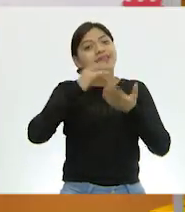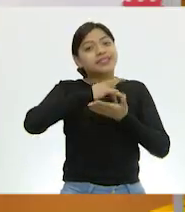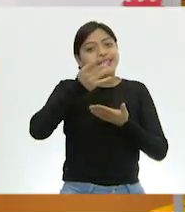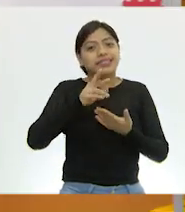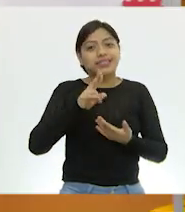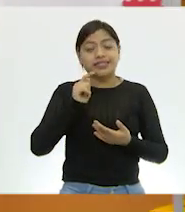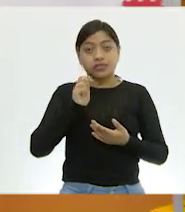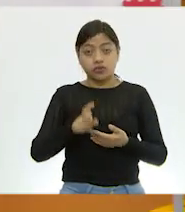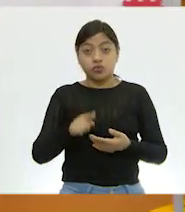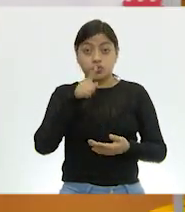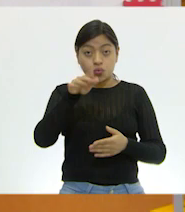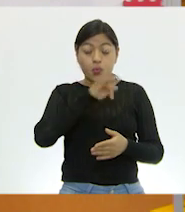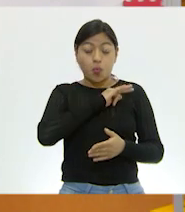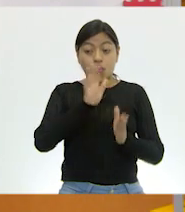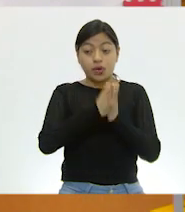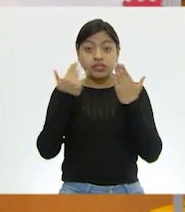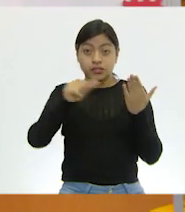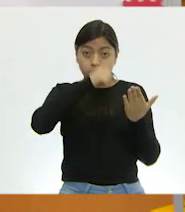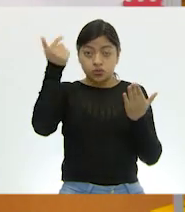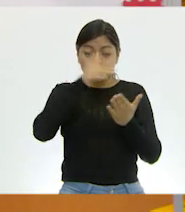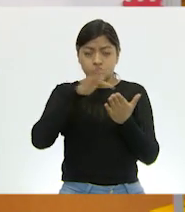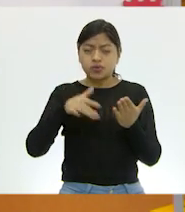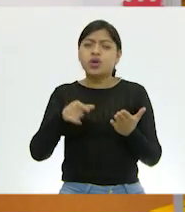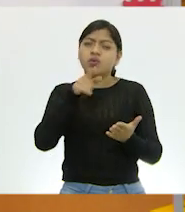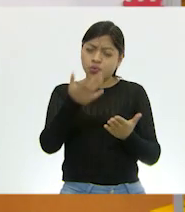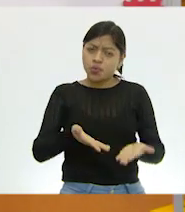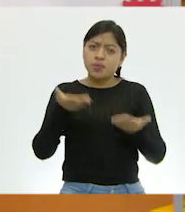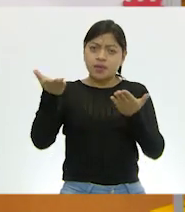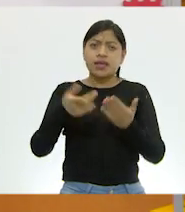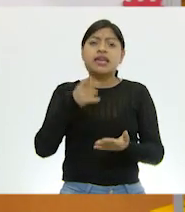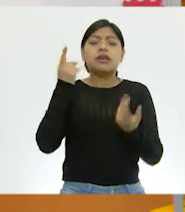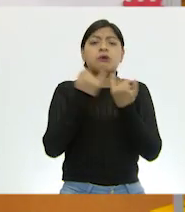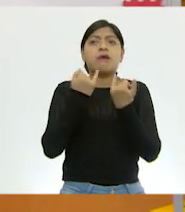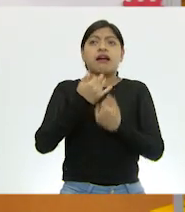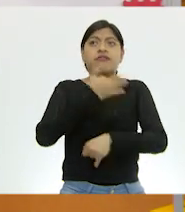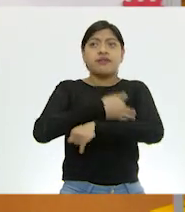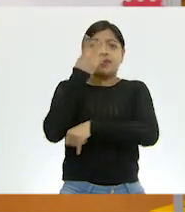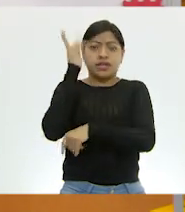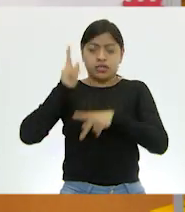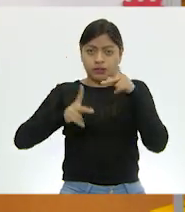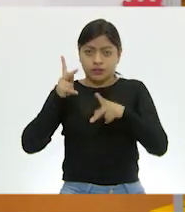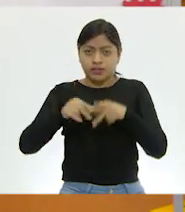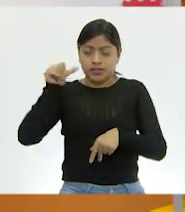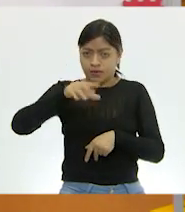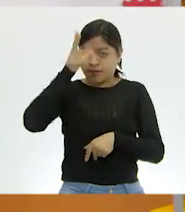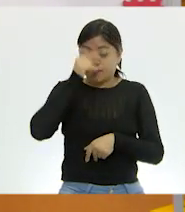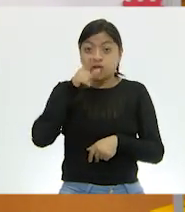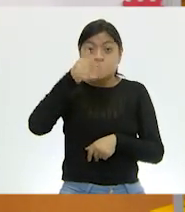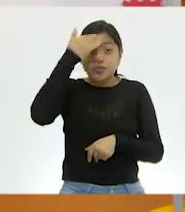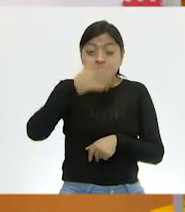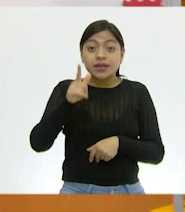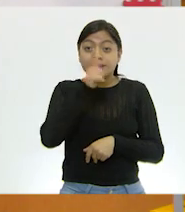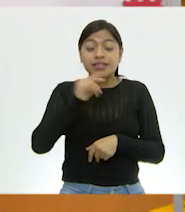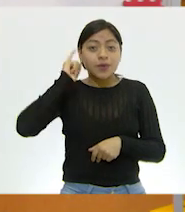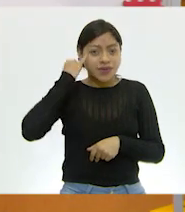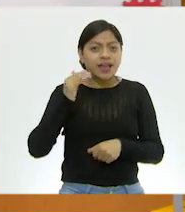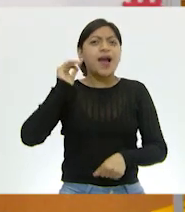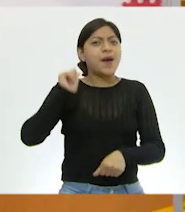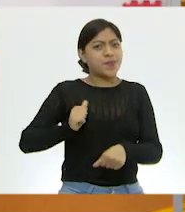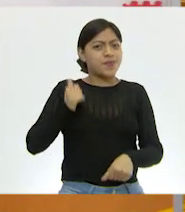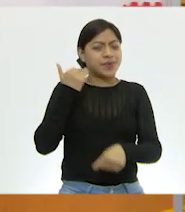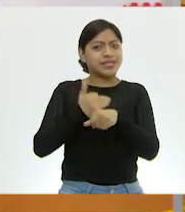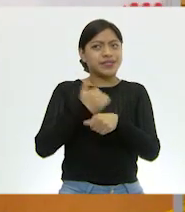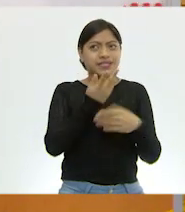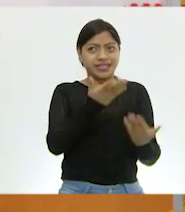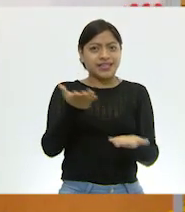Ruth. Muchísimas gracias. posible, consulta otros libros y comenta el tema de hoy con tu familia. Si tienes la fortuna de hablar una lengua indígena, aprovecha también este